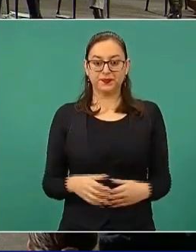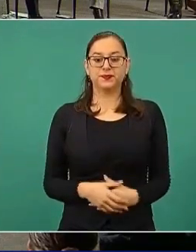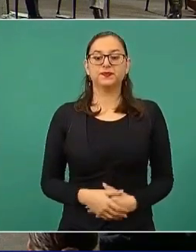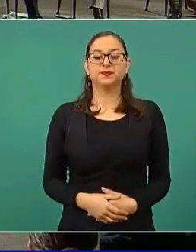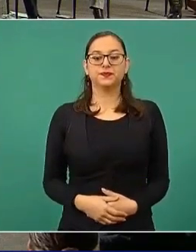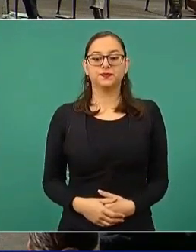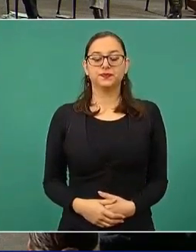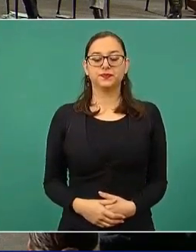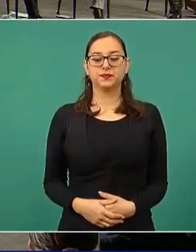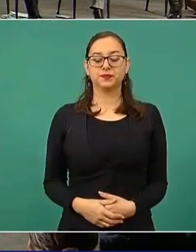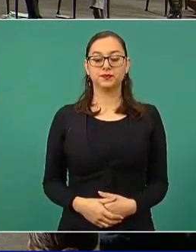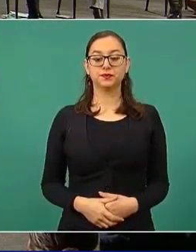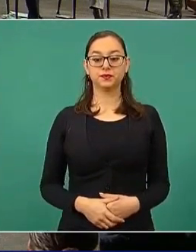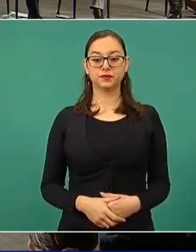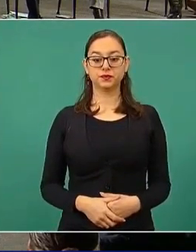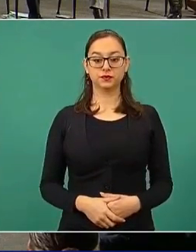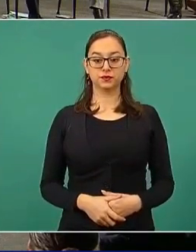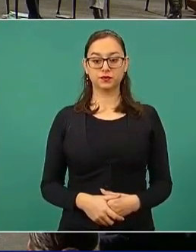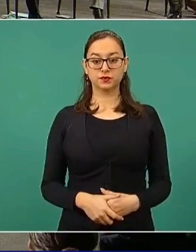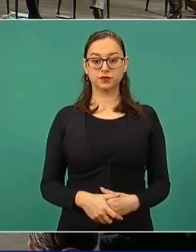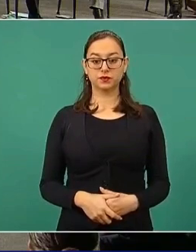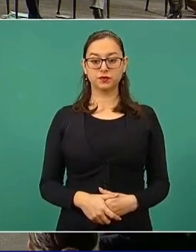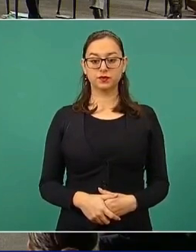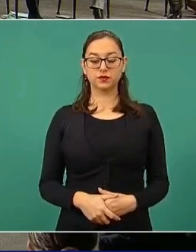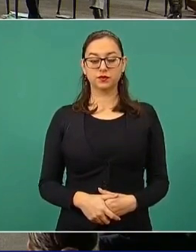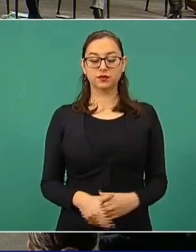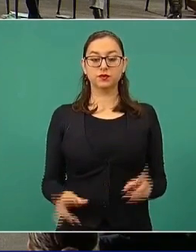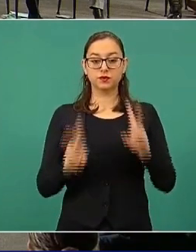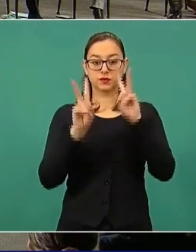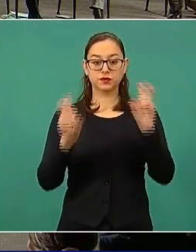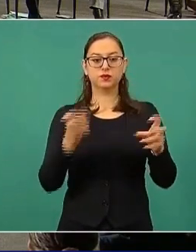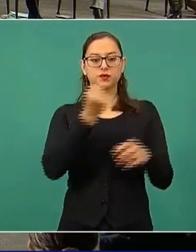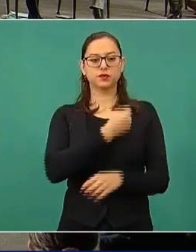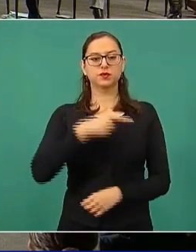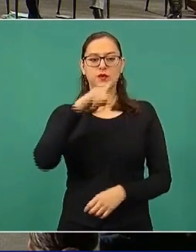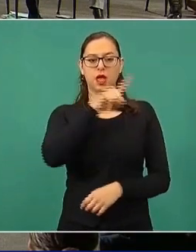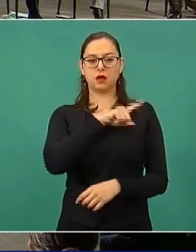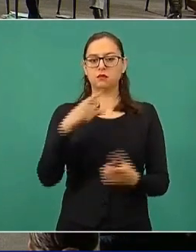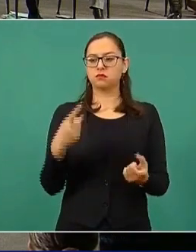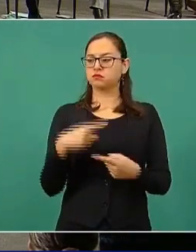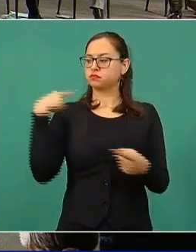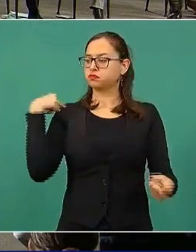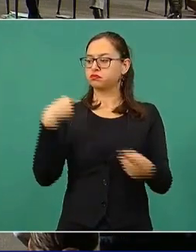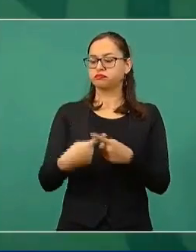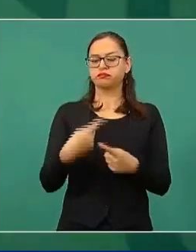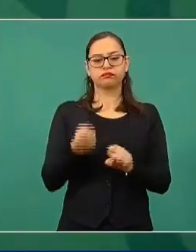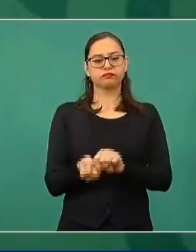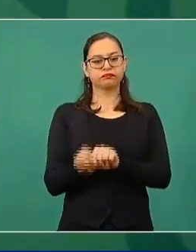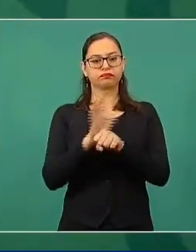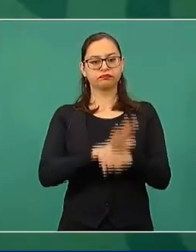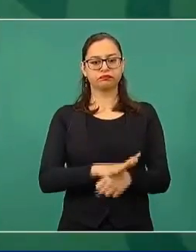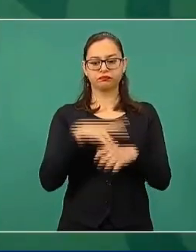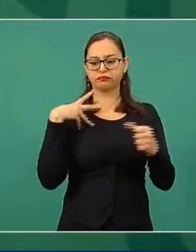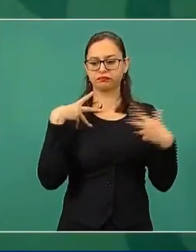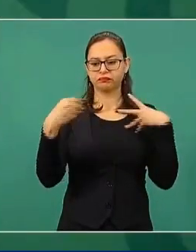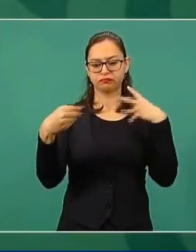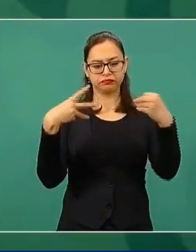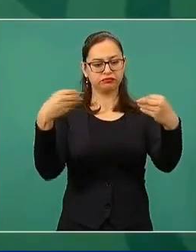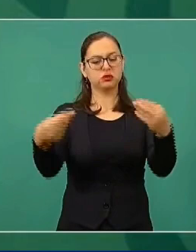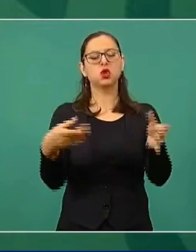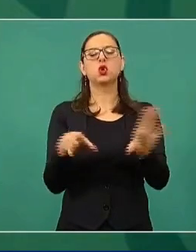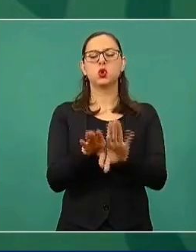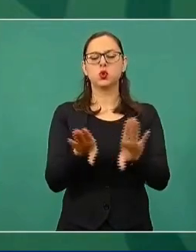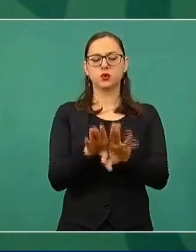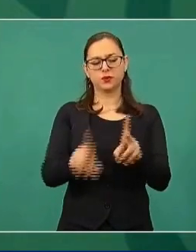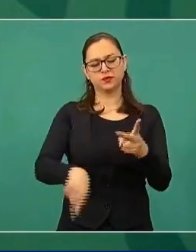Vamos a comentar sobre el pulso de la salud, la situación de la pandemia de COVID y el avance de la vacunación contra